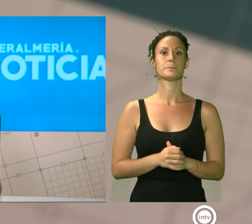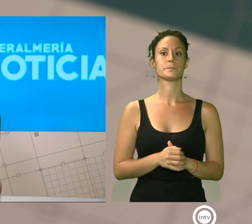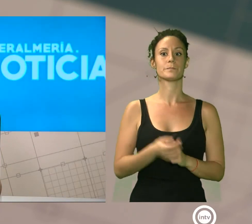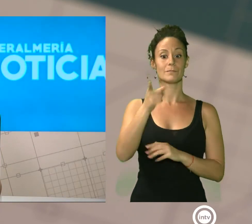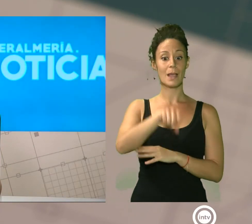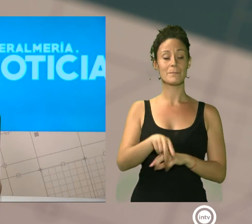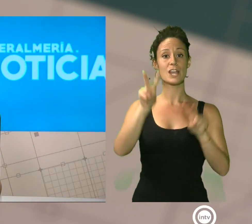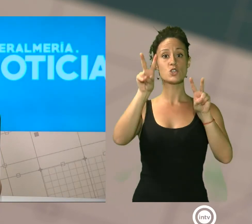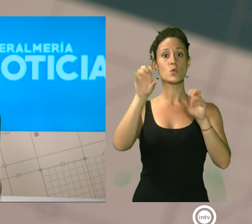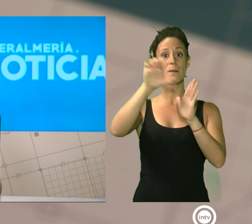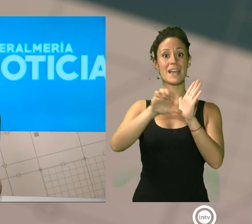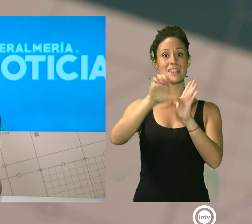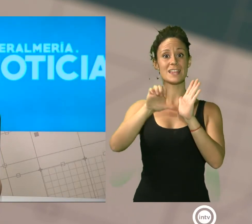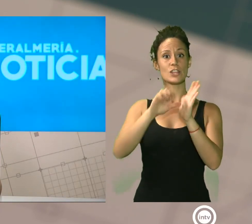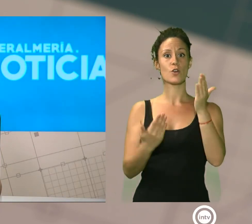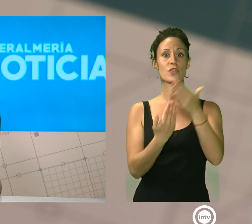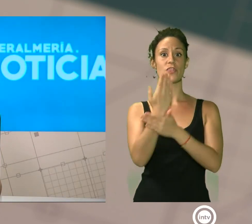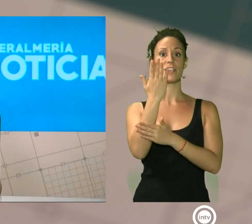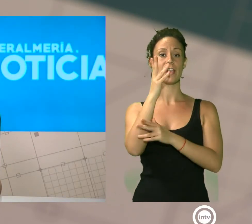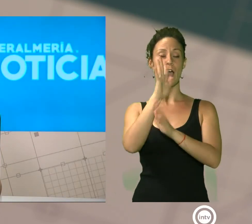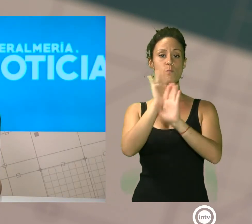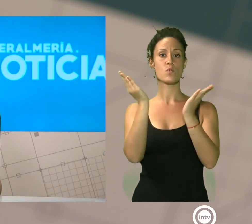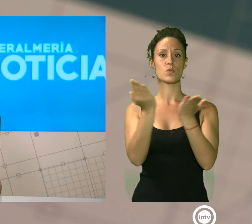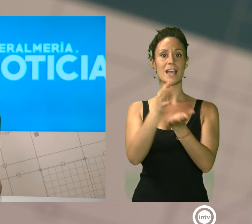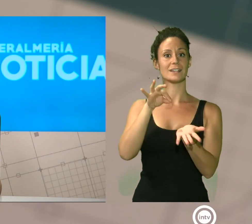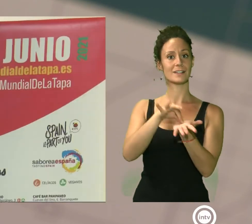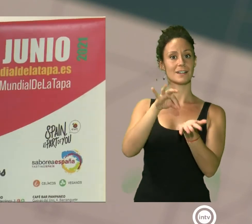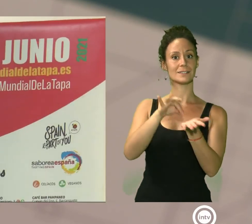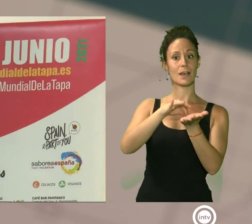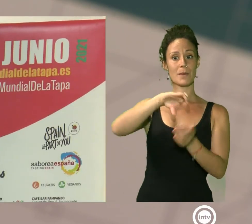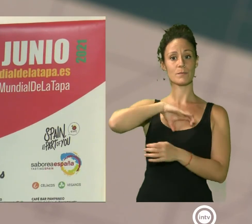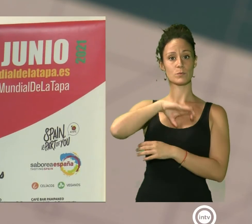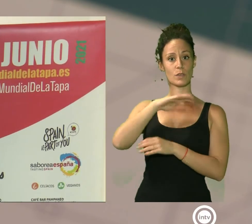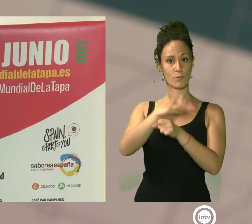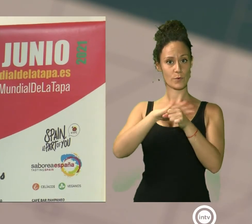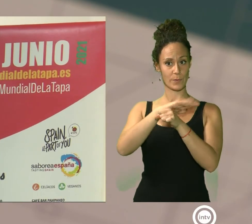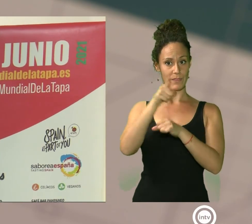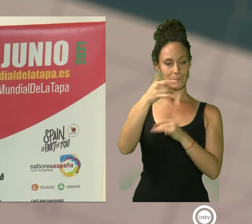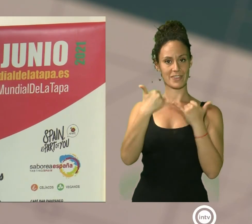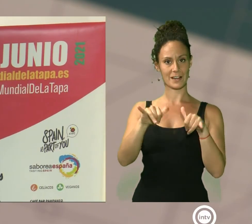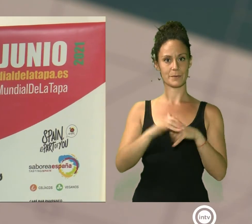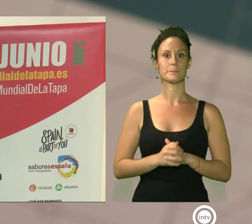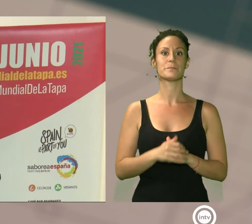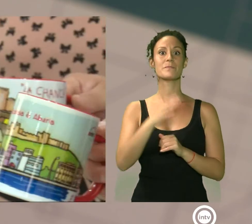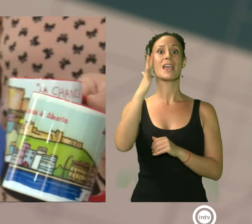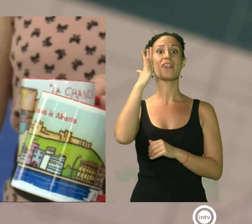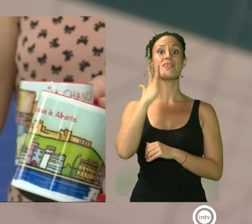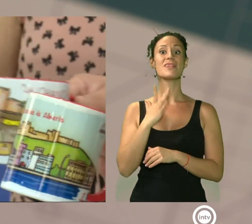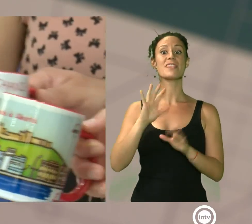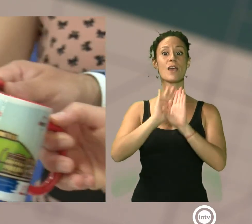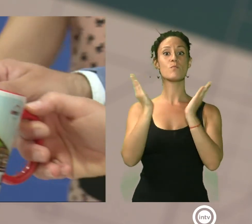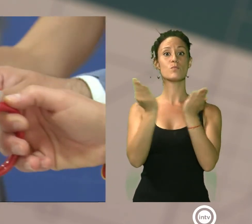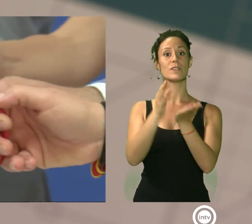edición Día Mundial de la Tapa, que se presentó en la Diputación Provincial. El Día Mundial de la Tapa se inició en el año